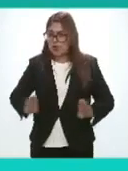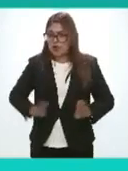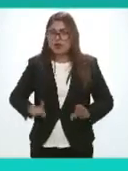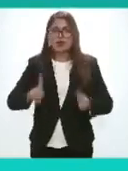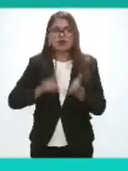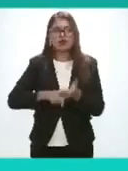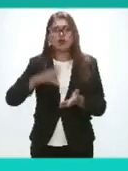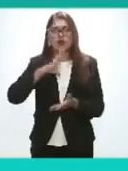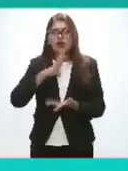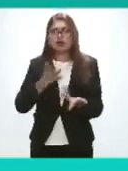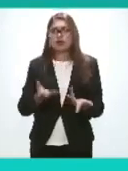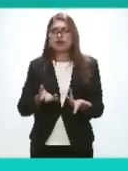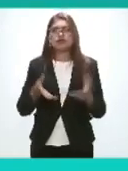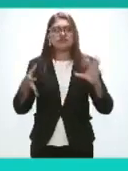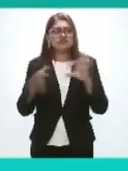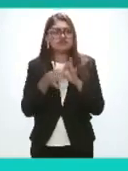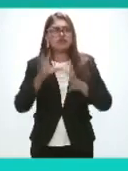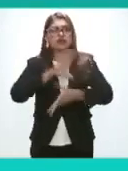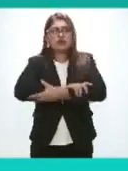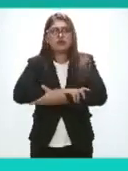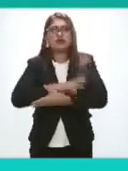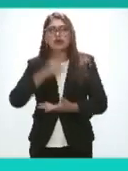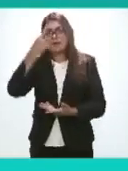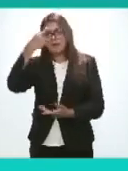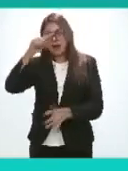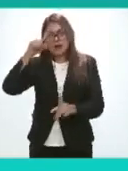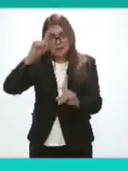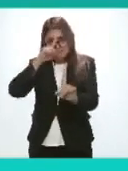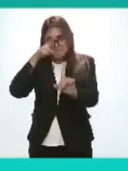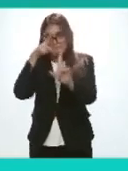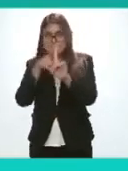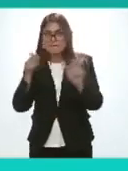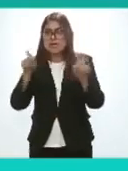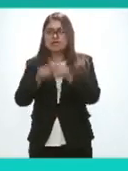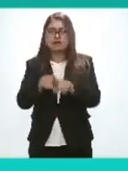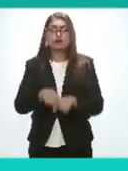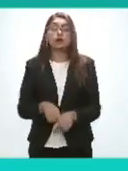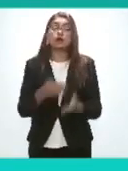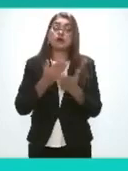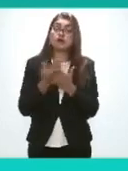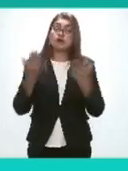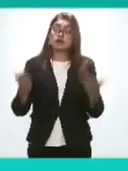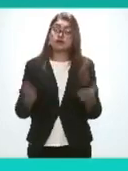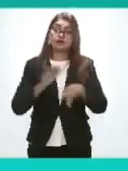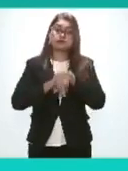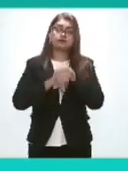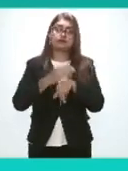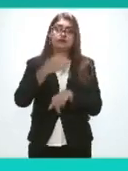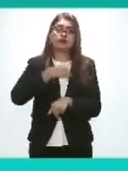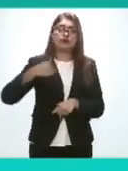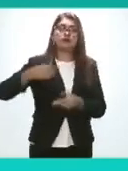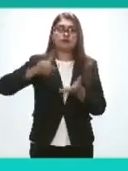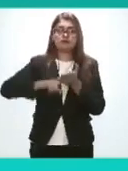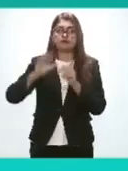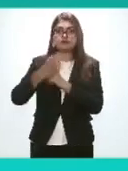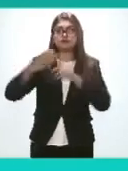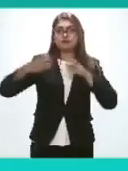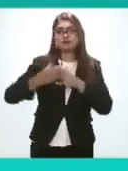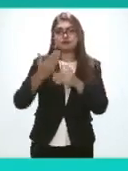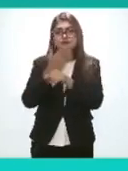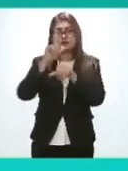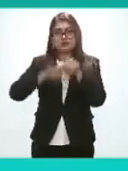sinergia sumamos con un propósito común amigas y amigos integrantes de este consejo nacional concluyo mi intervención